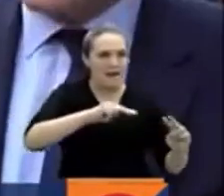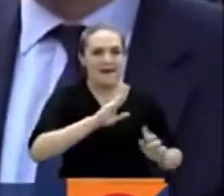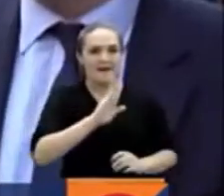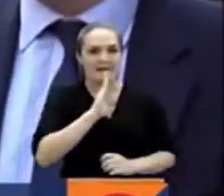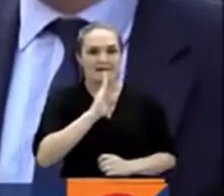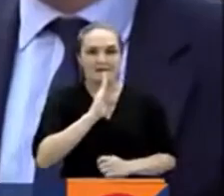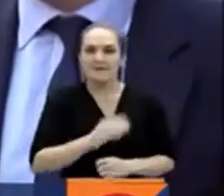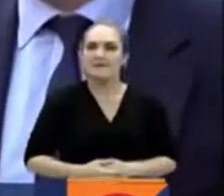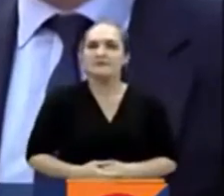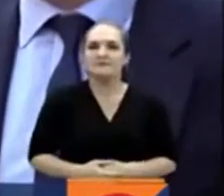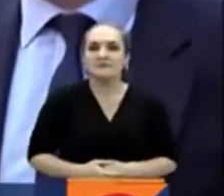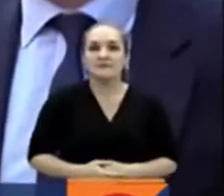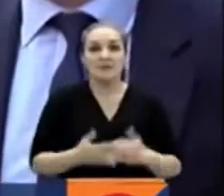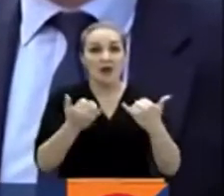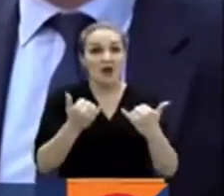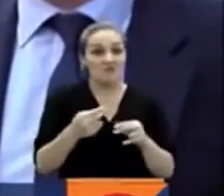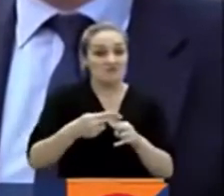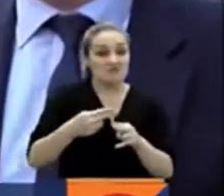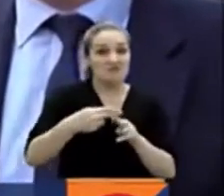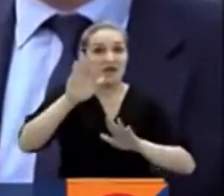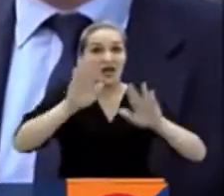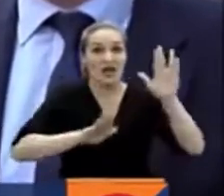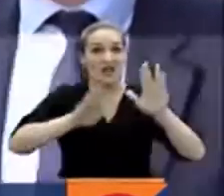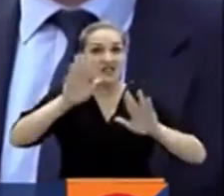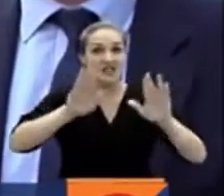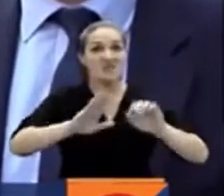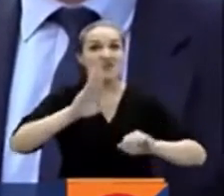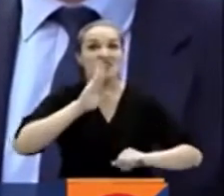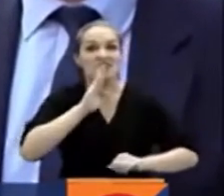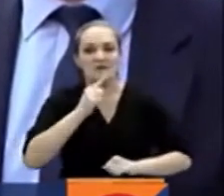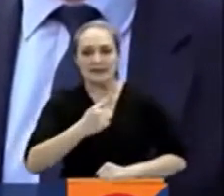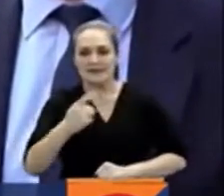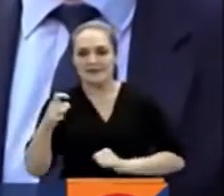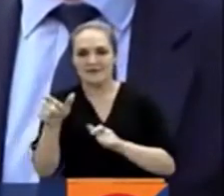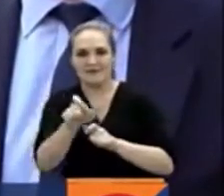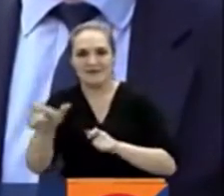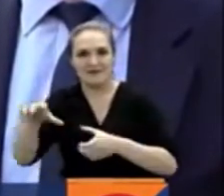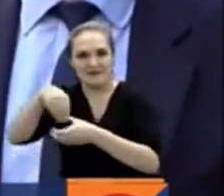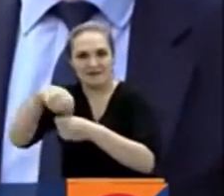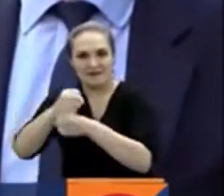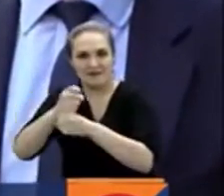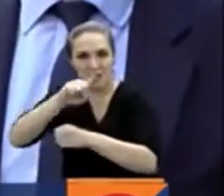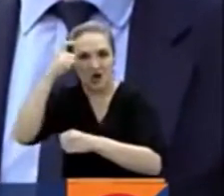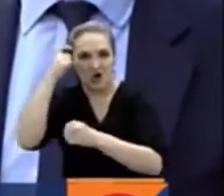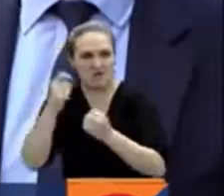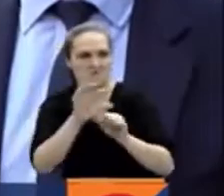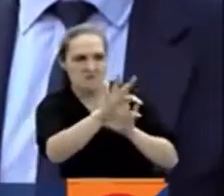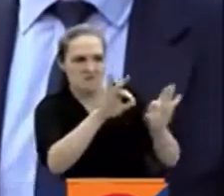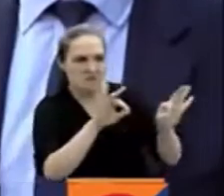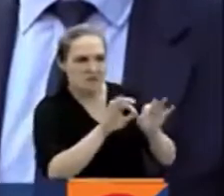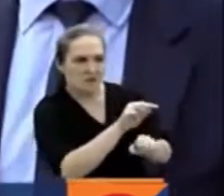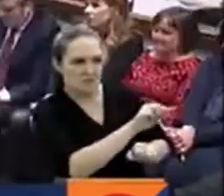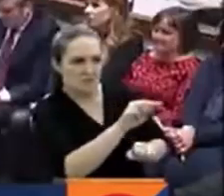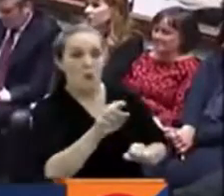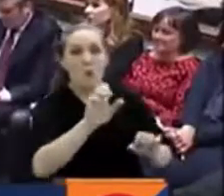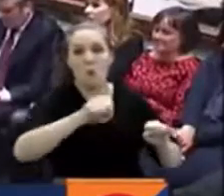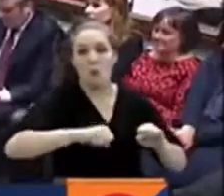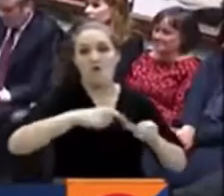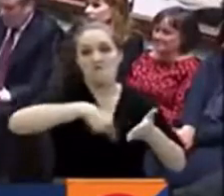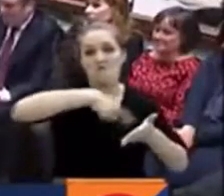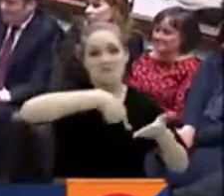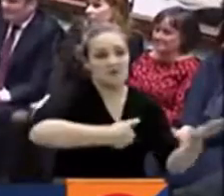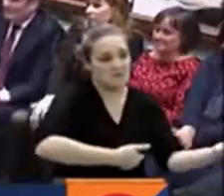mano. Se espera que los candidatos sean nominados por al menos 100 colegas. Las nominaciones se pueden aceptar por firma o por correo electrónico.